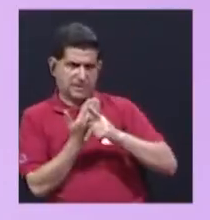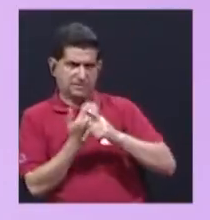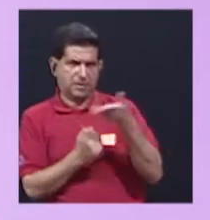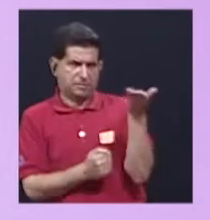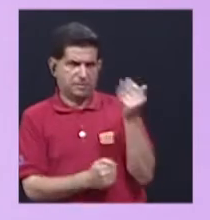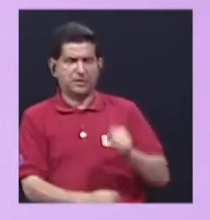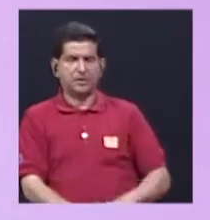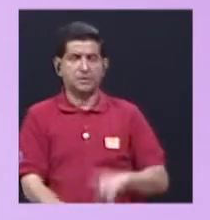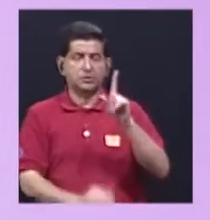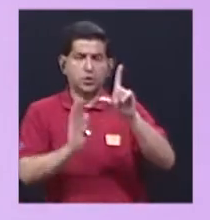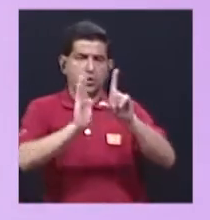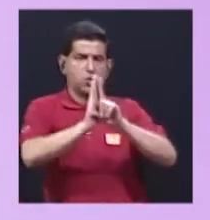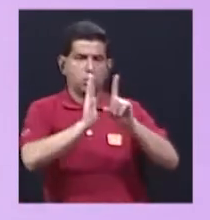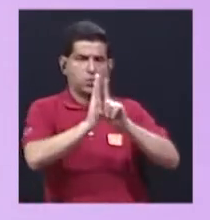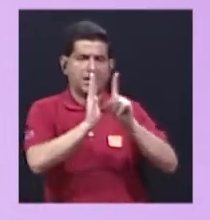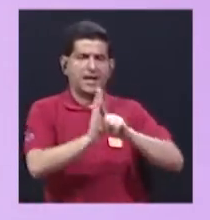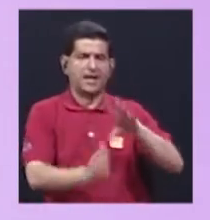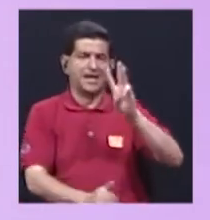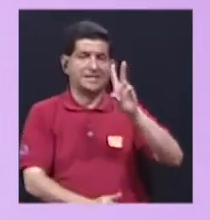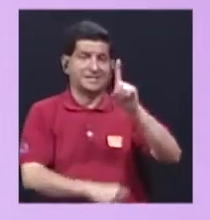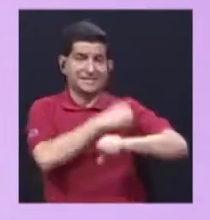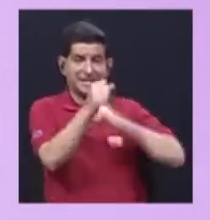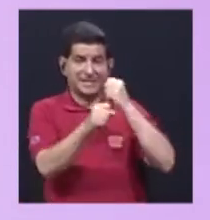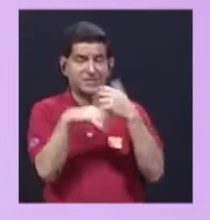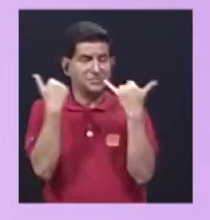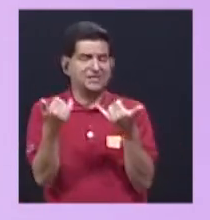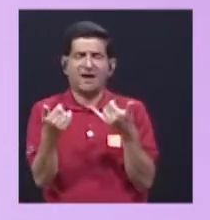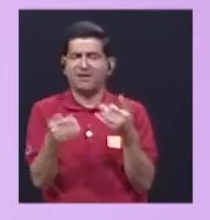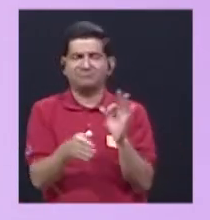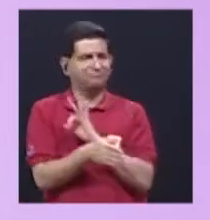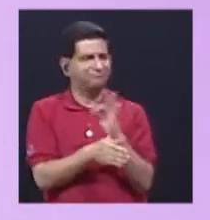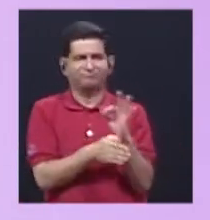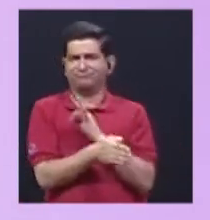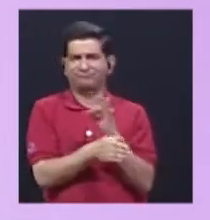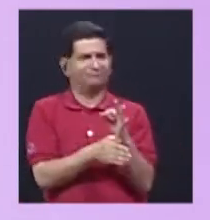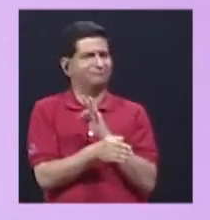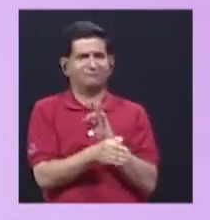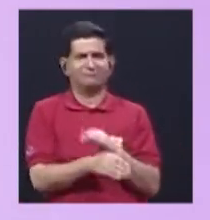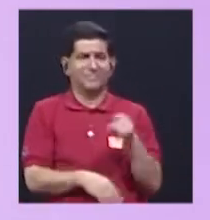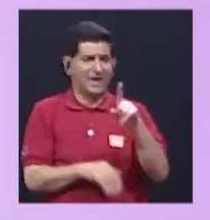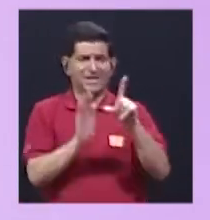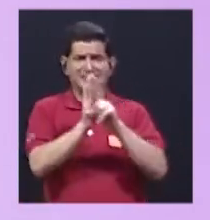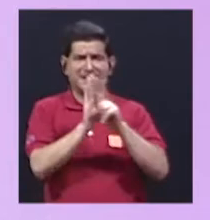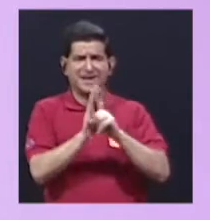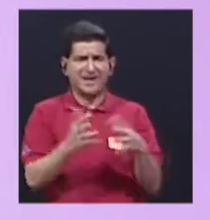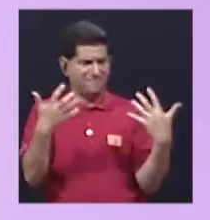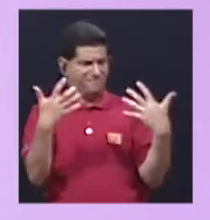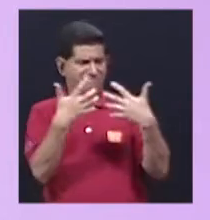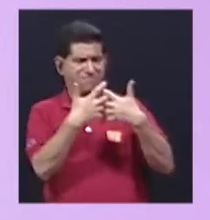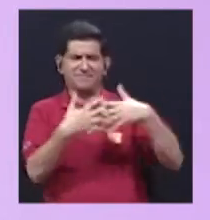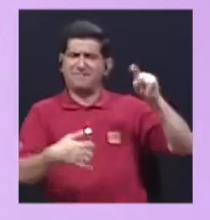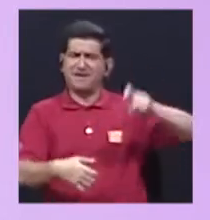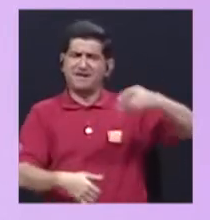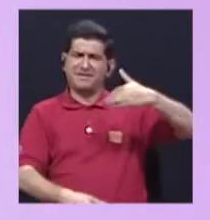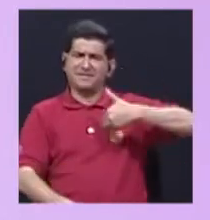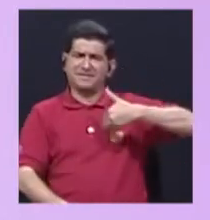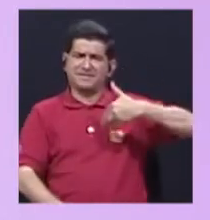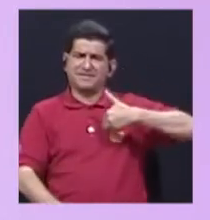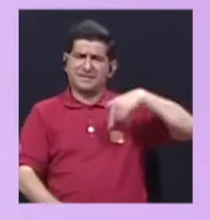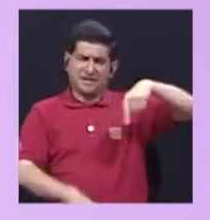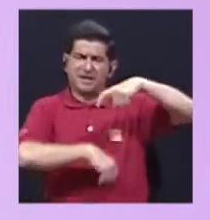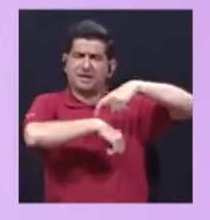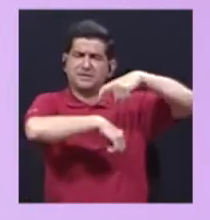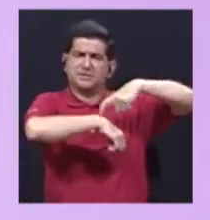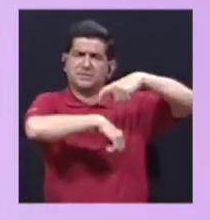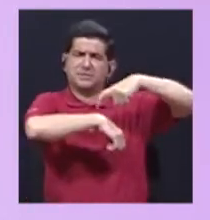que una ley de 61 años es una ley obsoleta. Es una ley que no se adecua a las necesidades que tenemos en